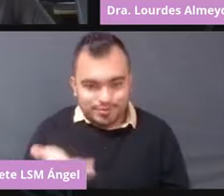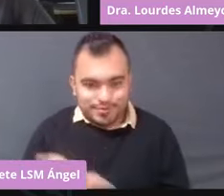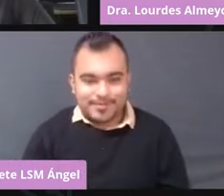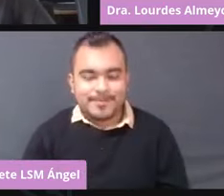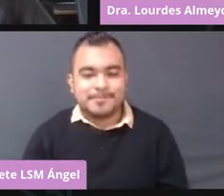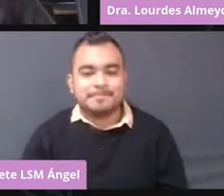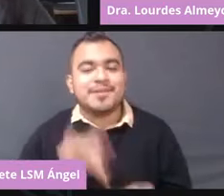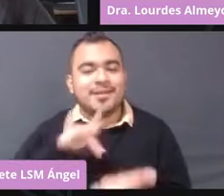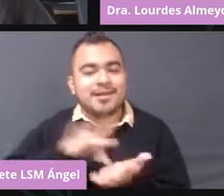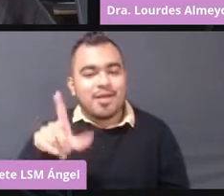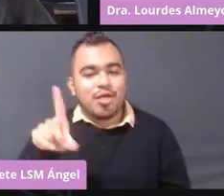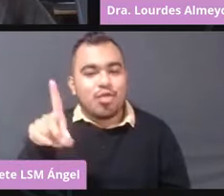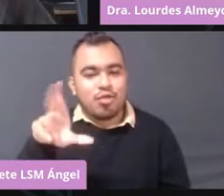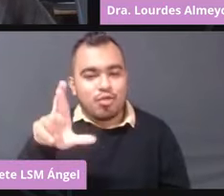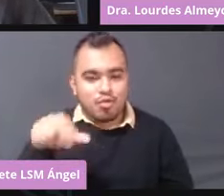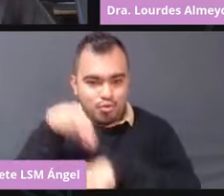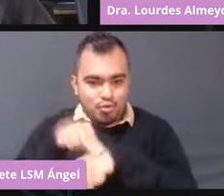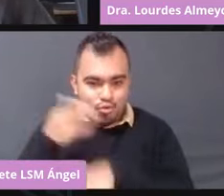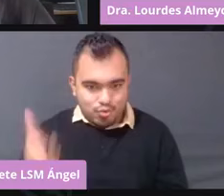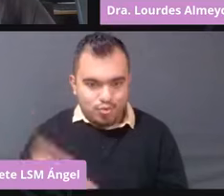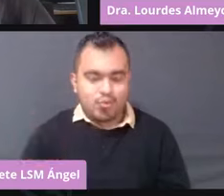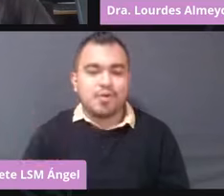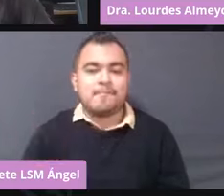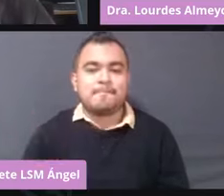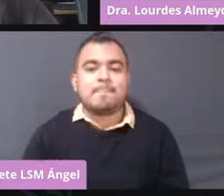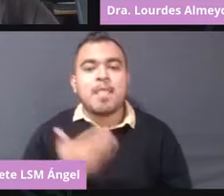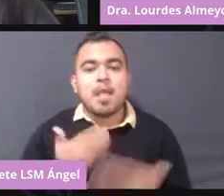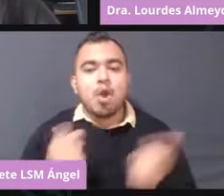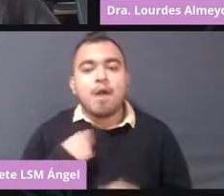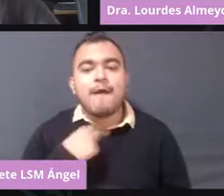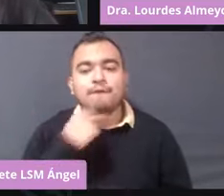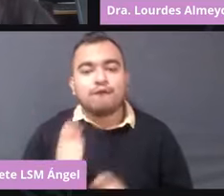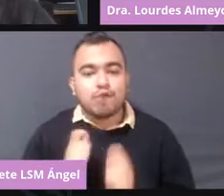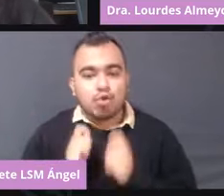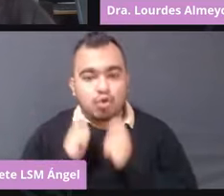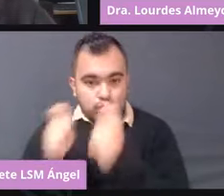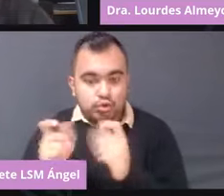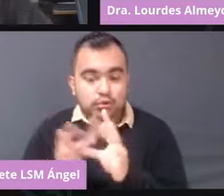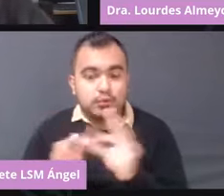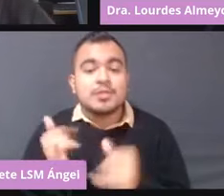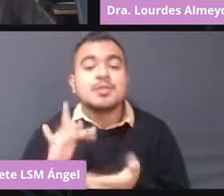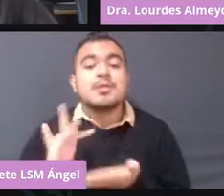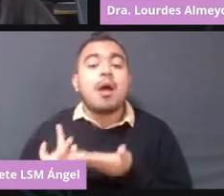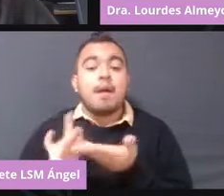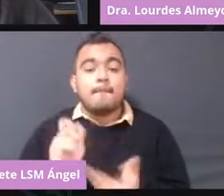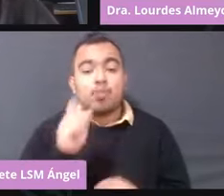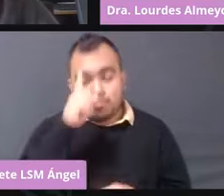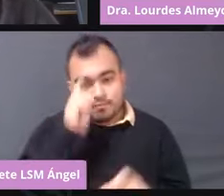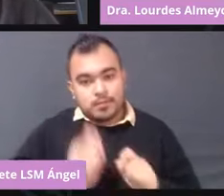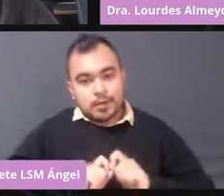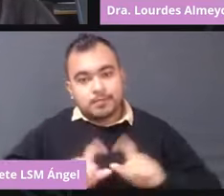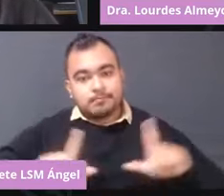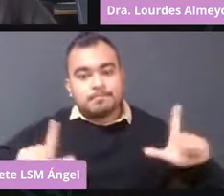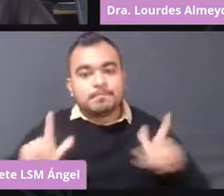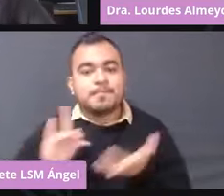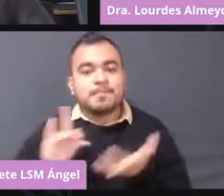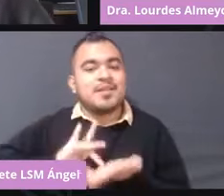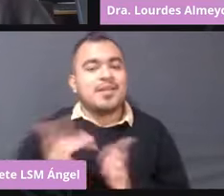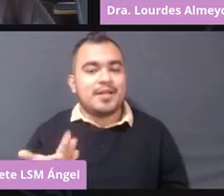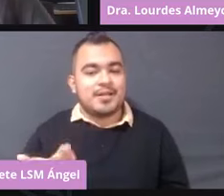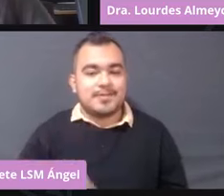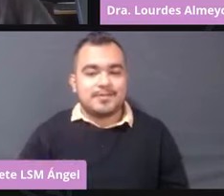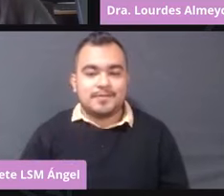Gracias, doctora. Les cedo el uso, el uso de la voz y nos estarán apoyando para la presentación. Muchísimas gracias.